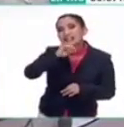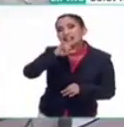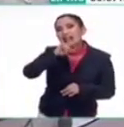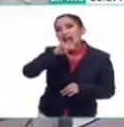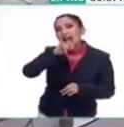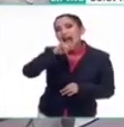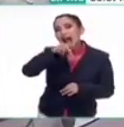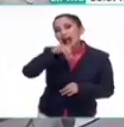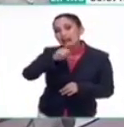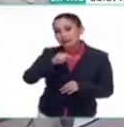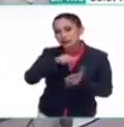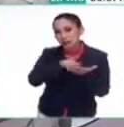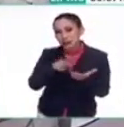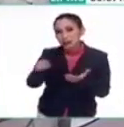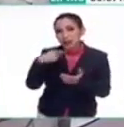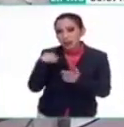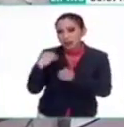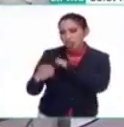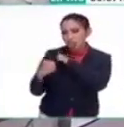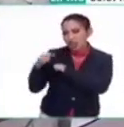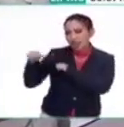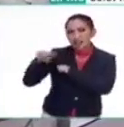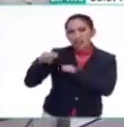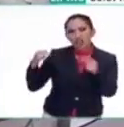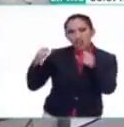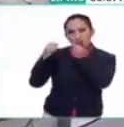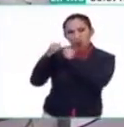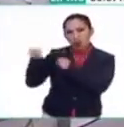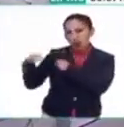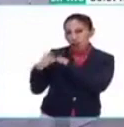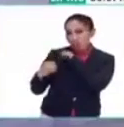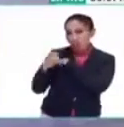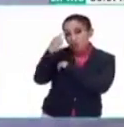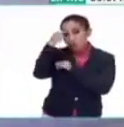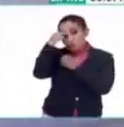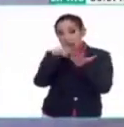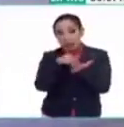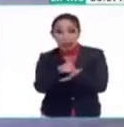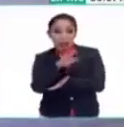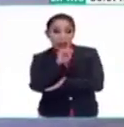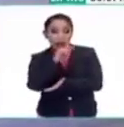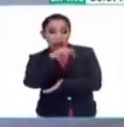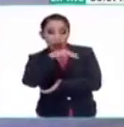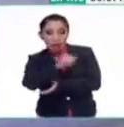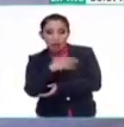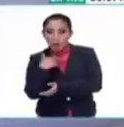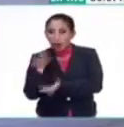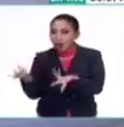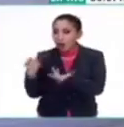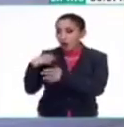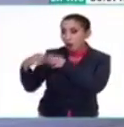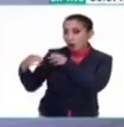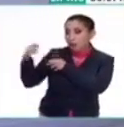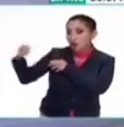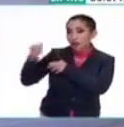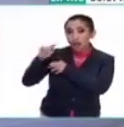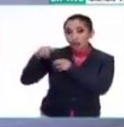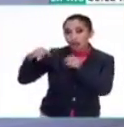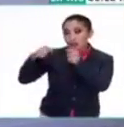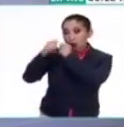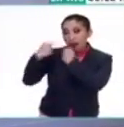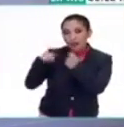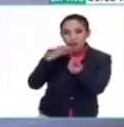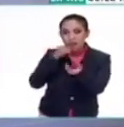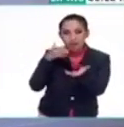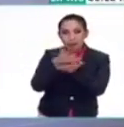ocuparon ahí, y entraron en rivalidad con Teotihuacán. Algunos piensan que Cantona pone en jaque el comercio con Teotihuacán, ¿por qué?